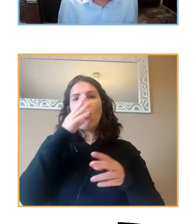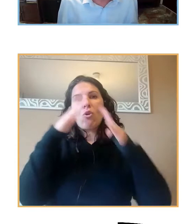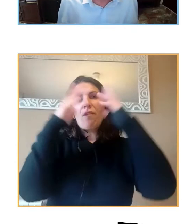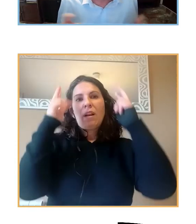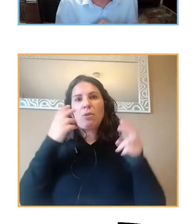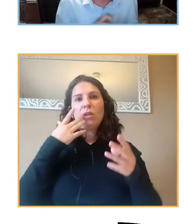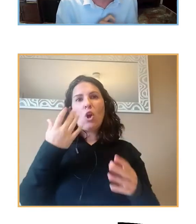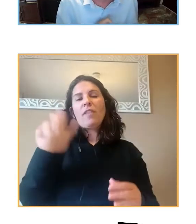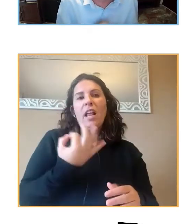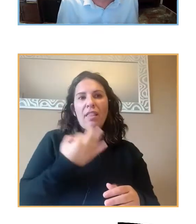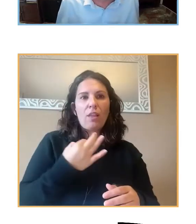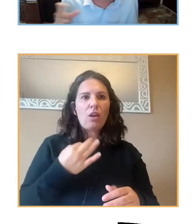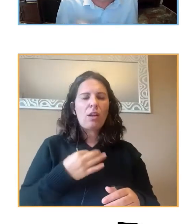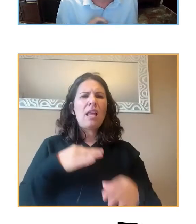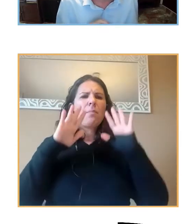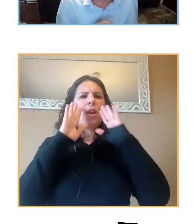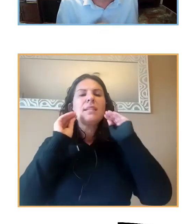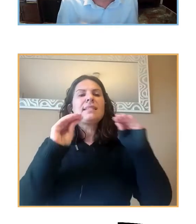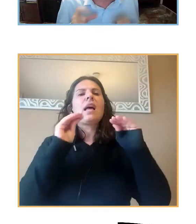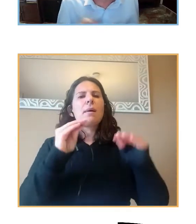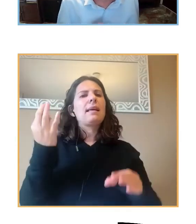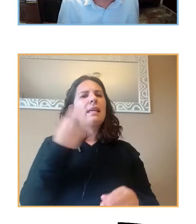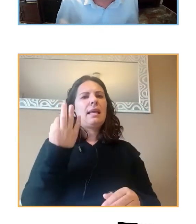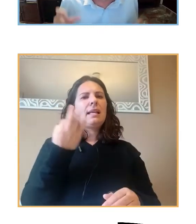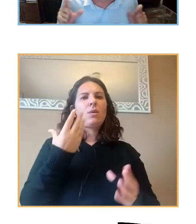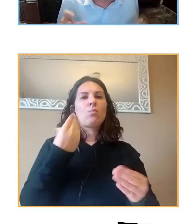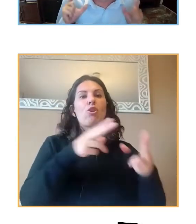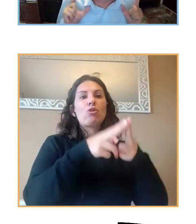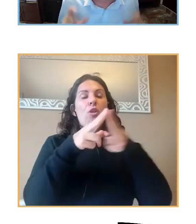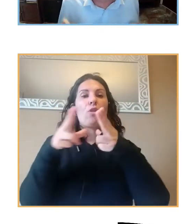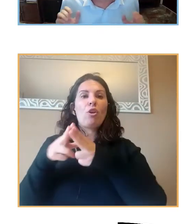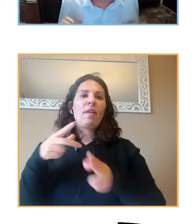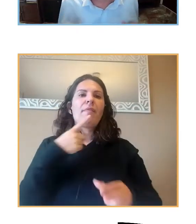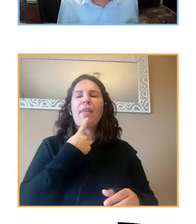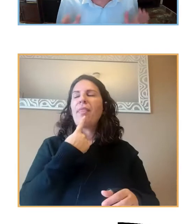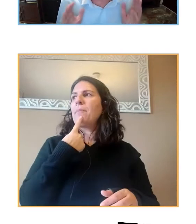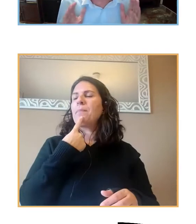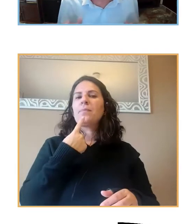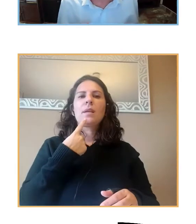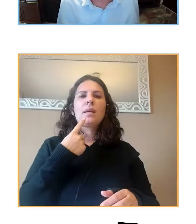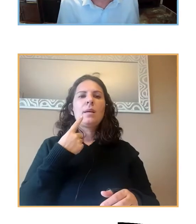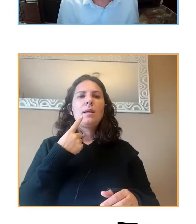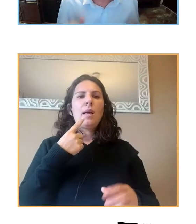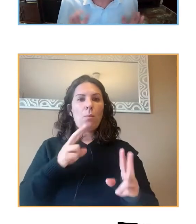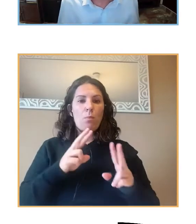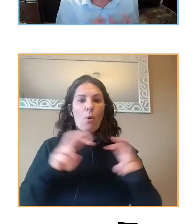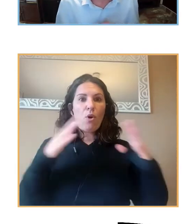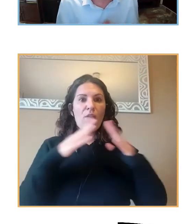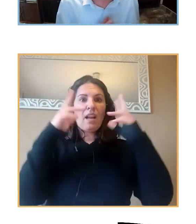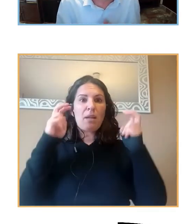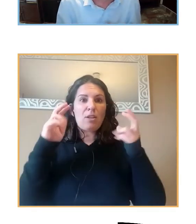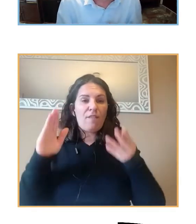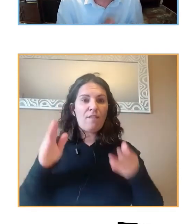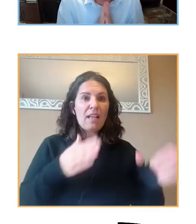Pero nos ha llamado la atención de que muchos de los socios que nos han dicho que en primeros, por lo menos en las primeras fases del confinamiento y en algunos